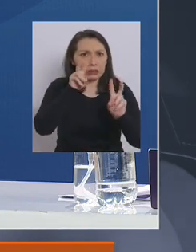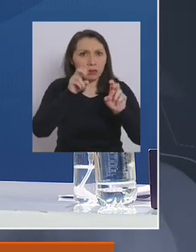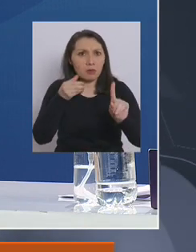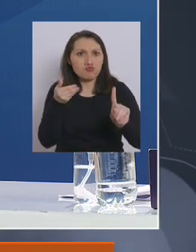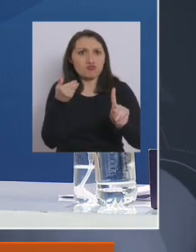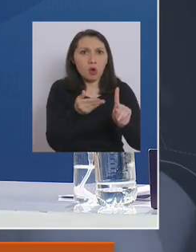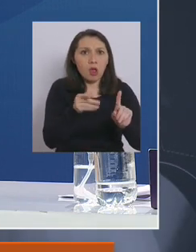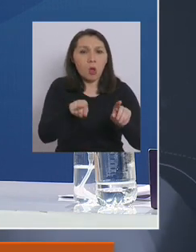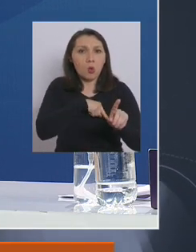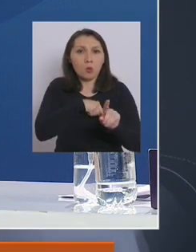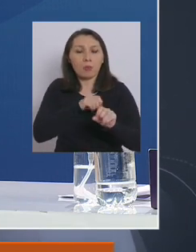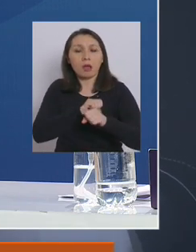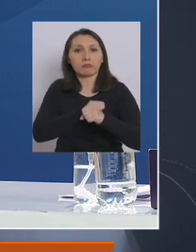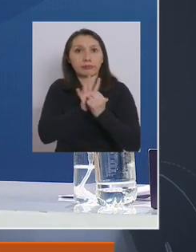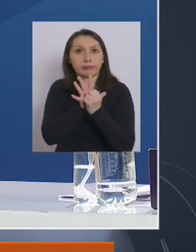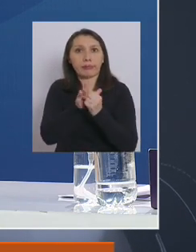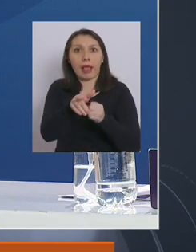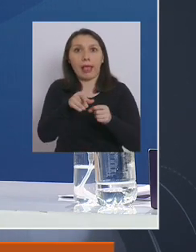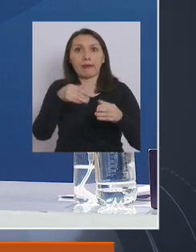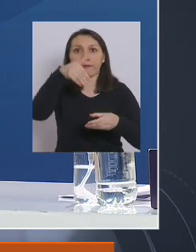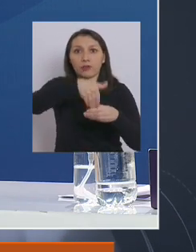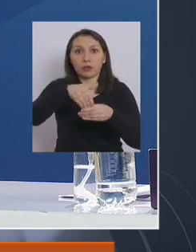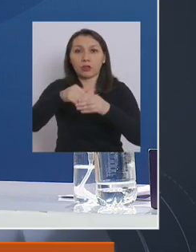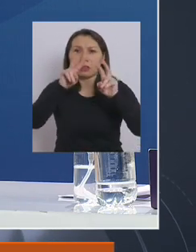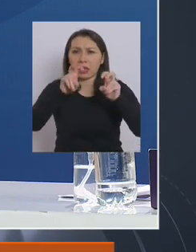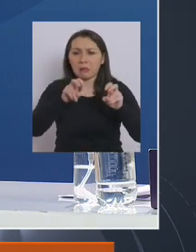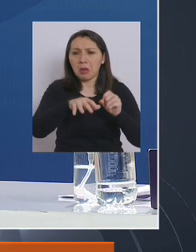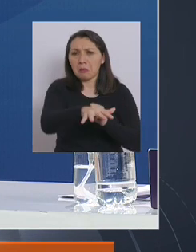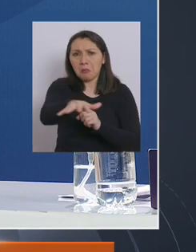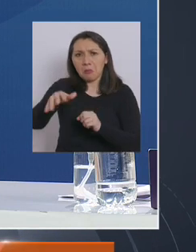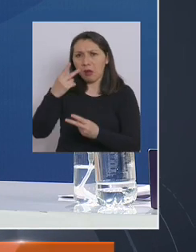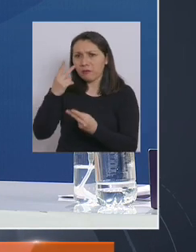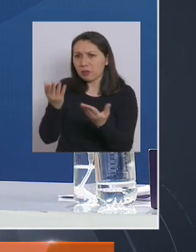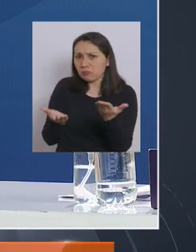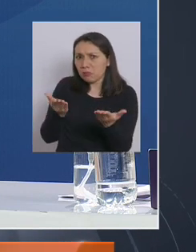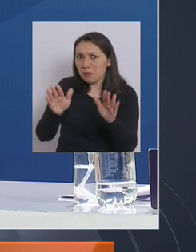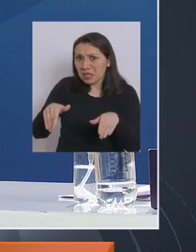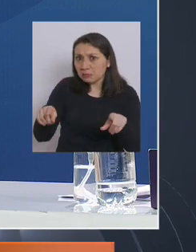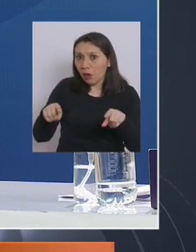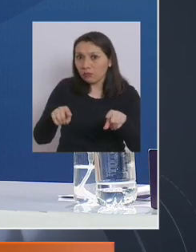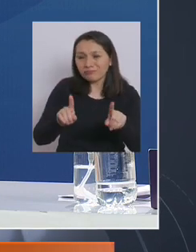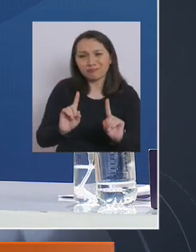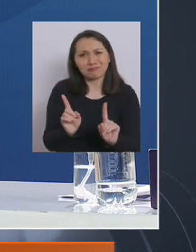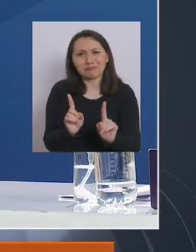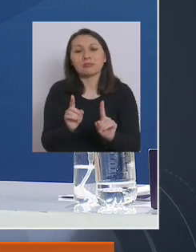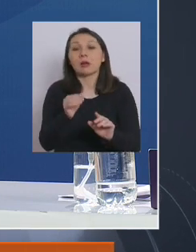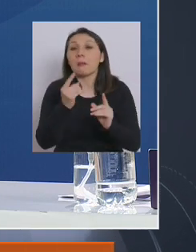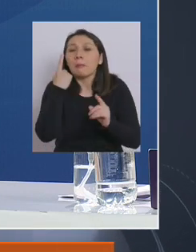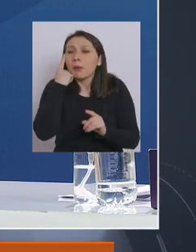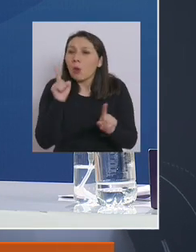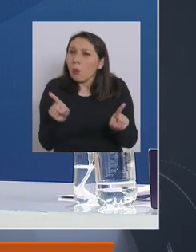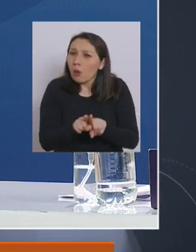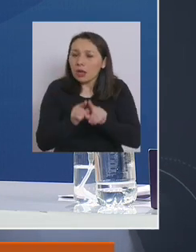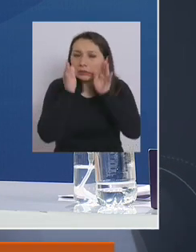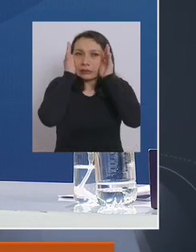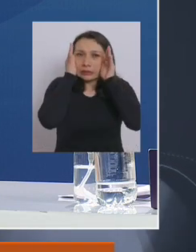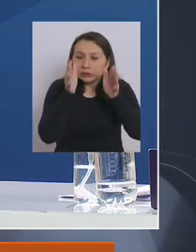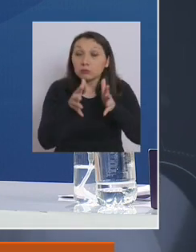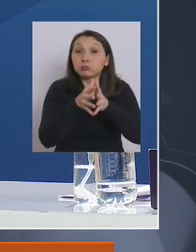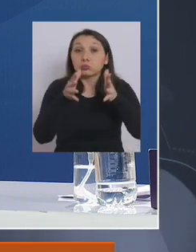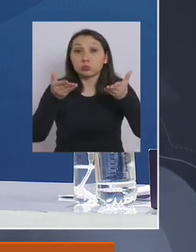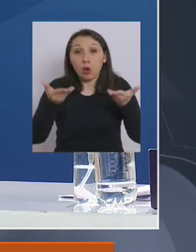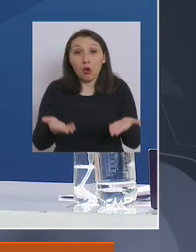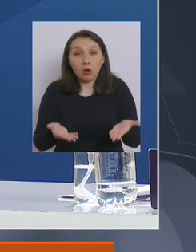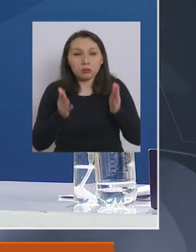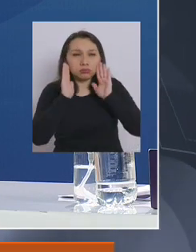relación a la situación particular de ese día con la evolución de la pandemia. Pero, sin embargo, tenemos que estar muy atentos porque sabemos que hoy